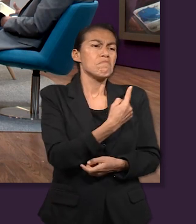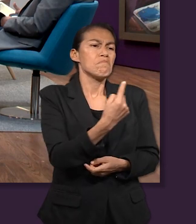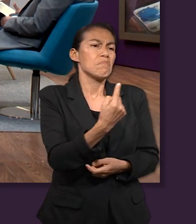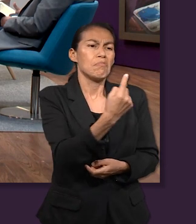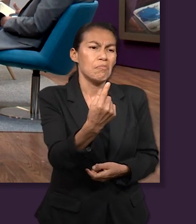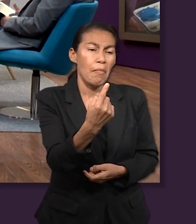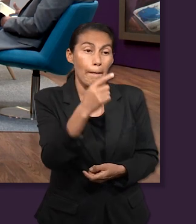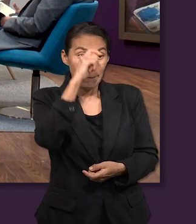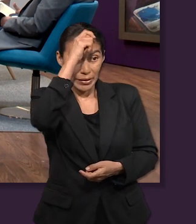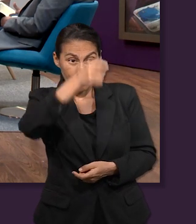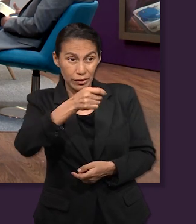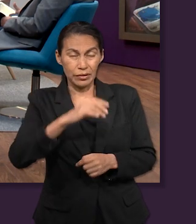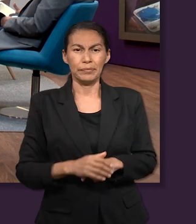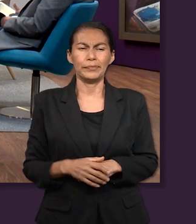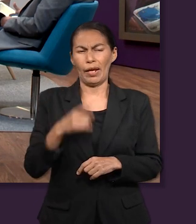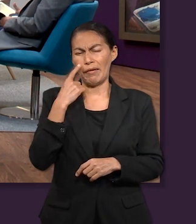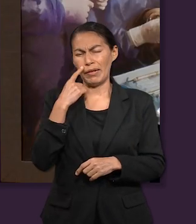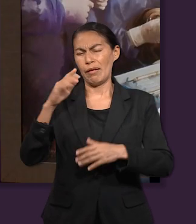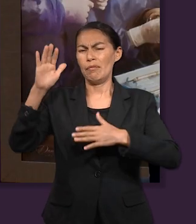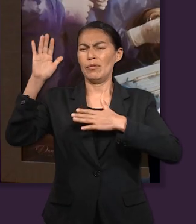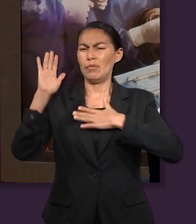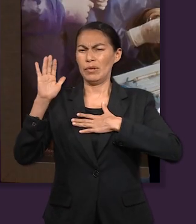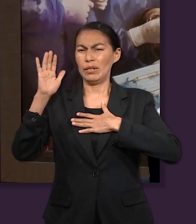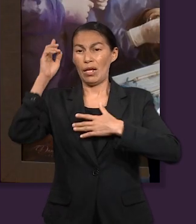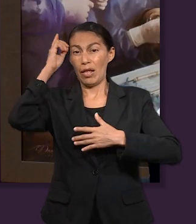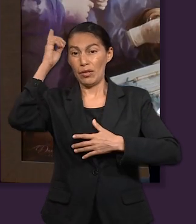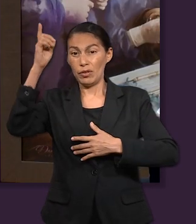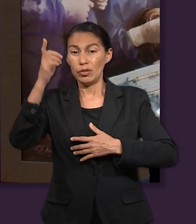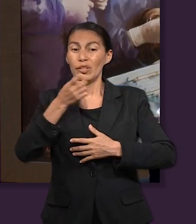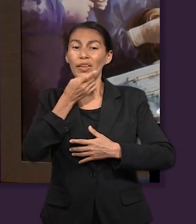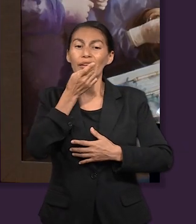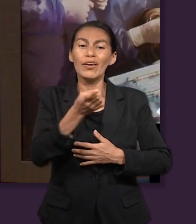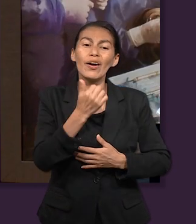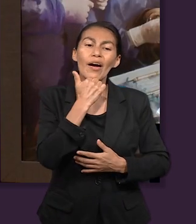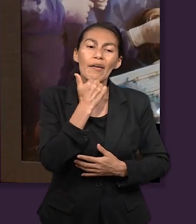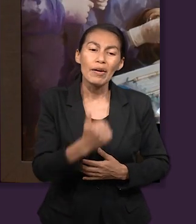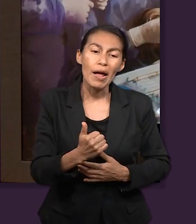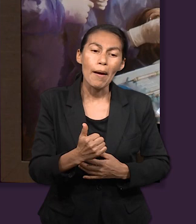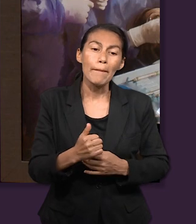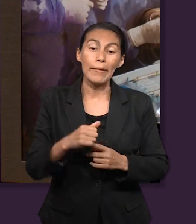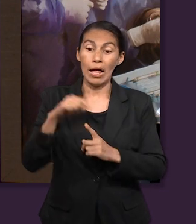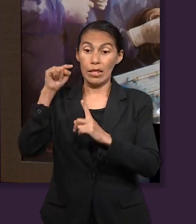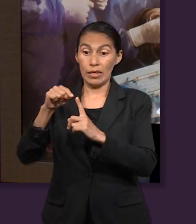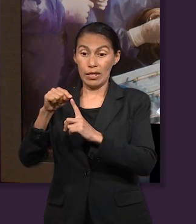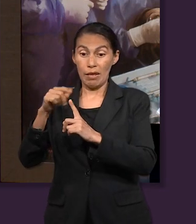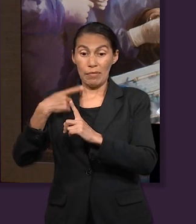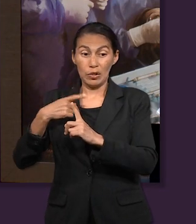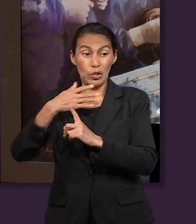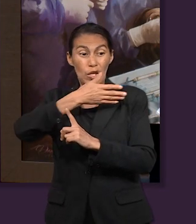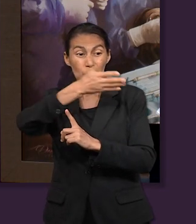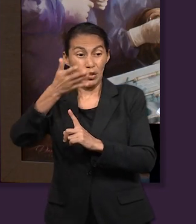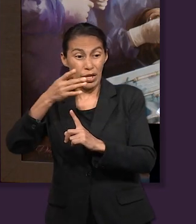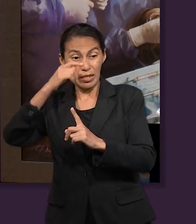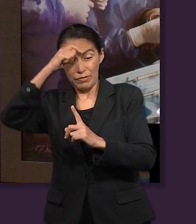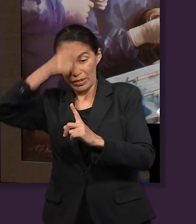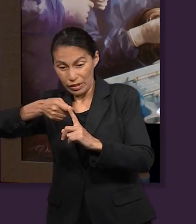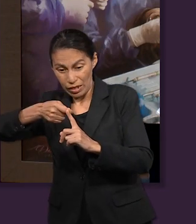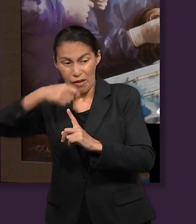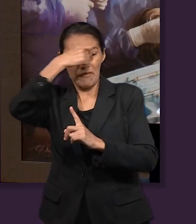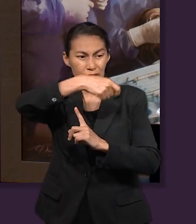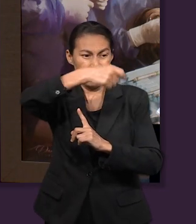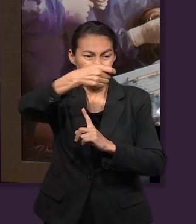encontramos. Es que parte de la promesa que Dios le dijo a Abraham es que en ti serán benditas todas las naciones de la tierra, ¿verdad?